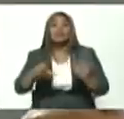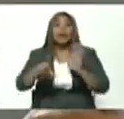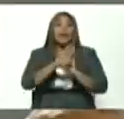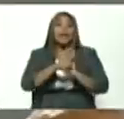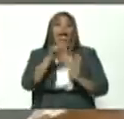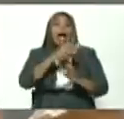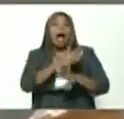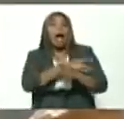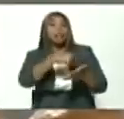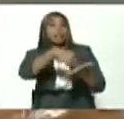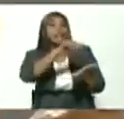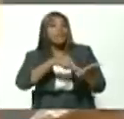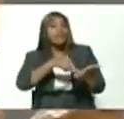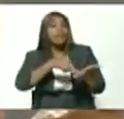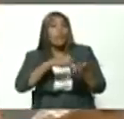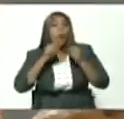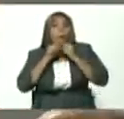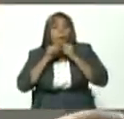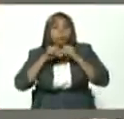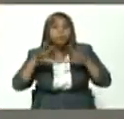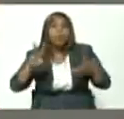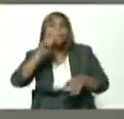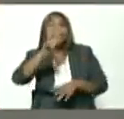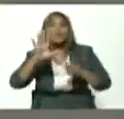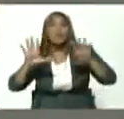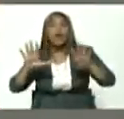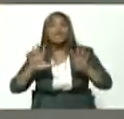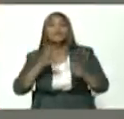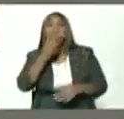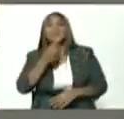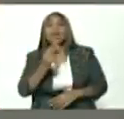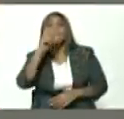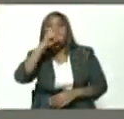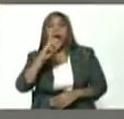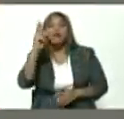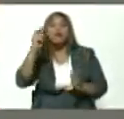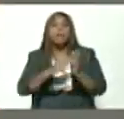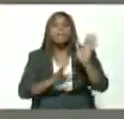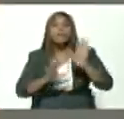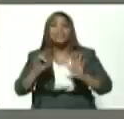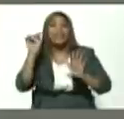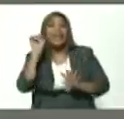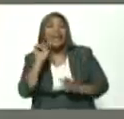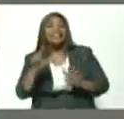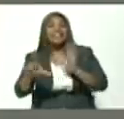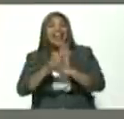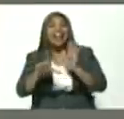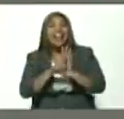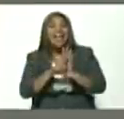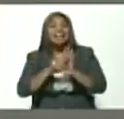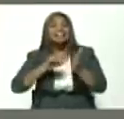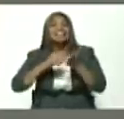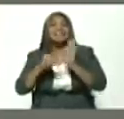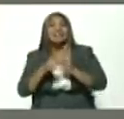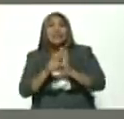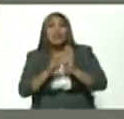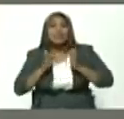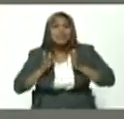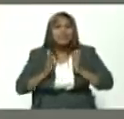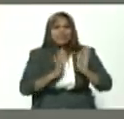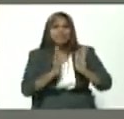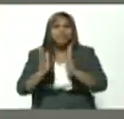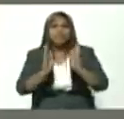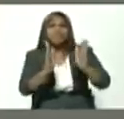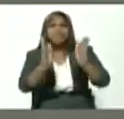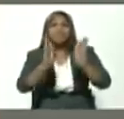y que fue publicado el 29 de diciembre del 2015 esa ley es una autopista camarada presidente y a los que nos escuchan